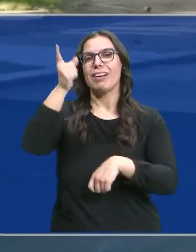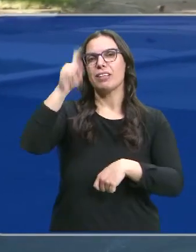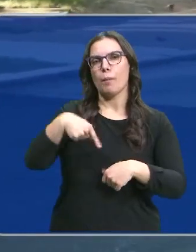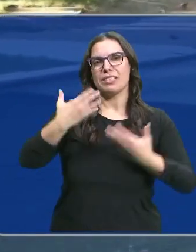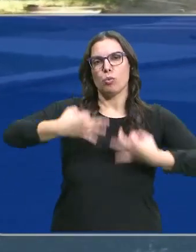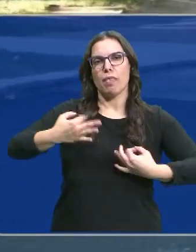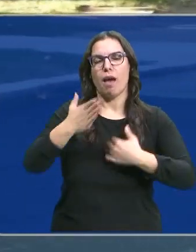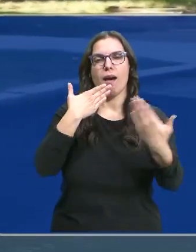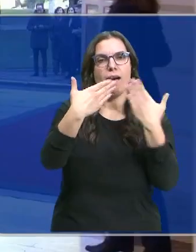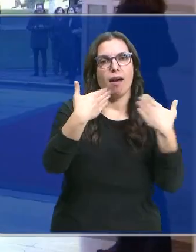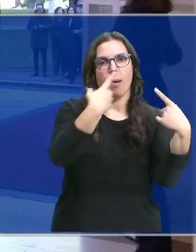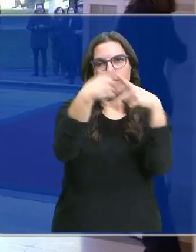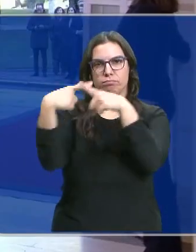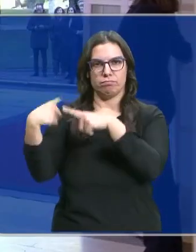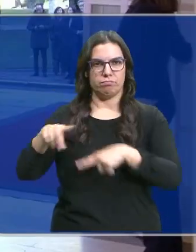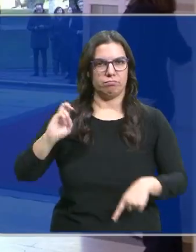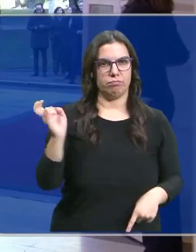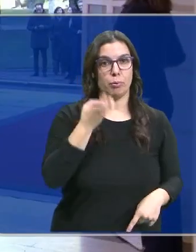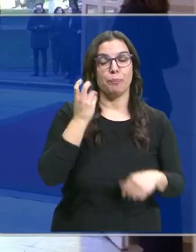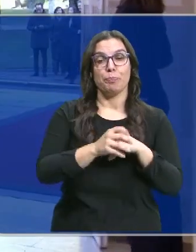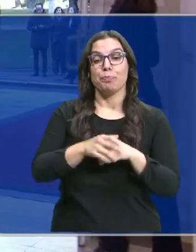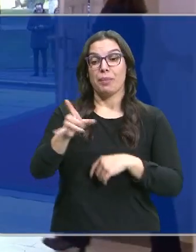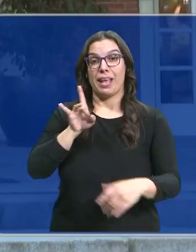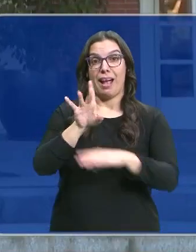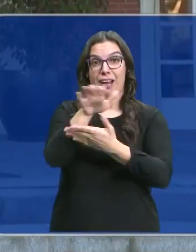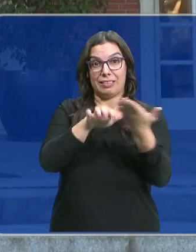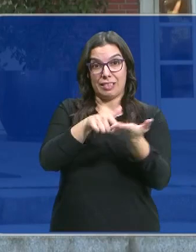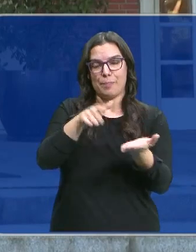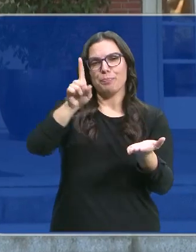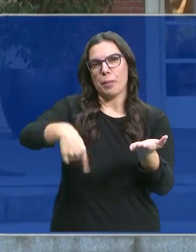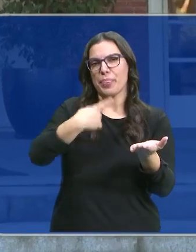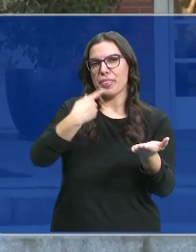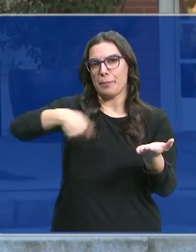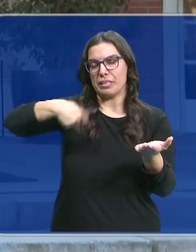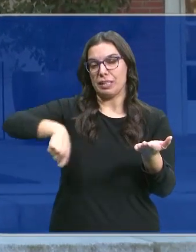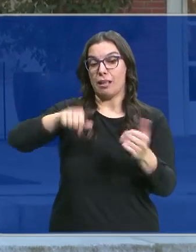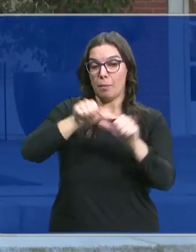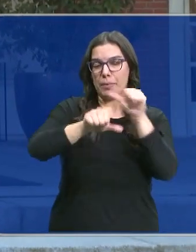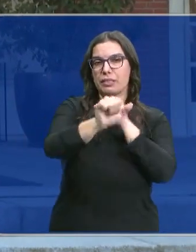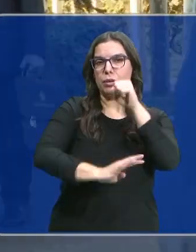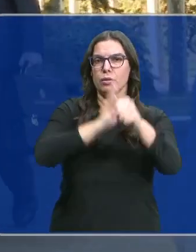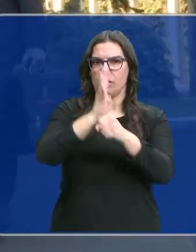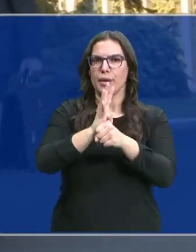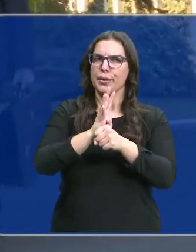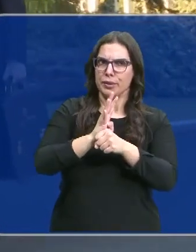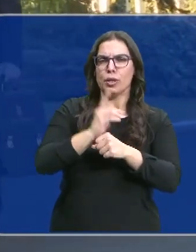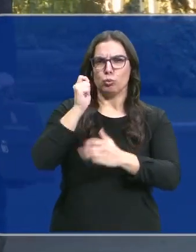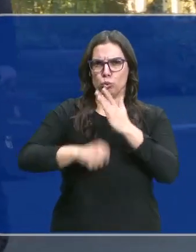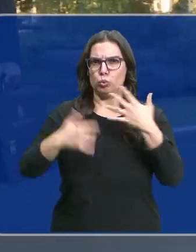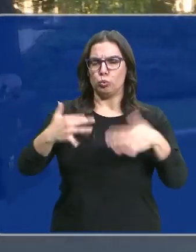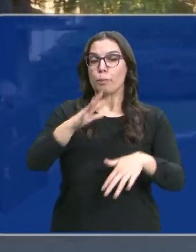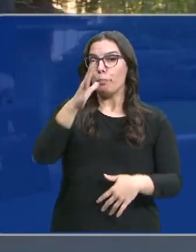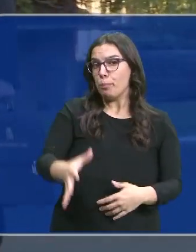diálogo entre diferentes. En esa carta, el presidente también señala que será una legislatura de alto voltaje